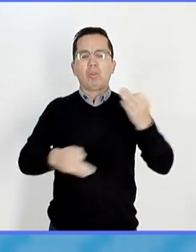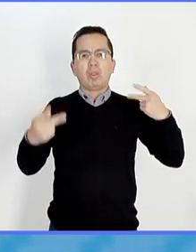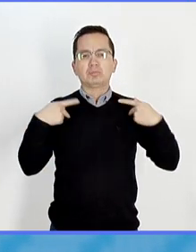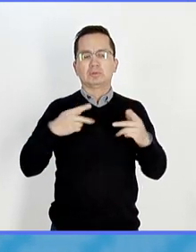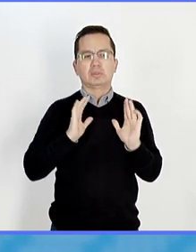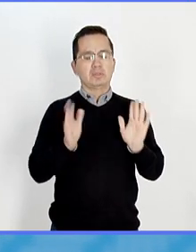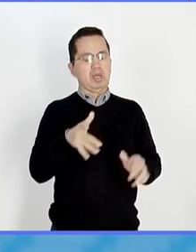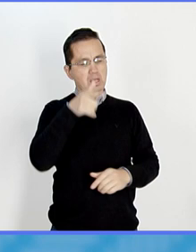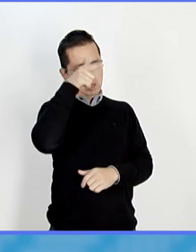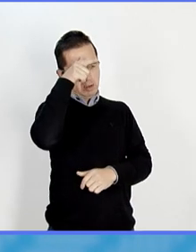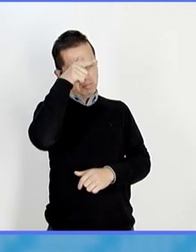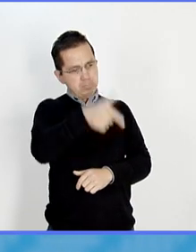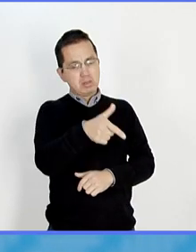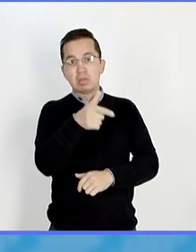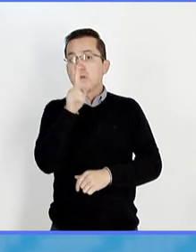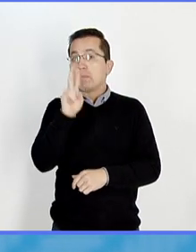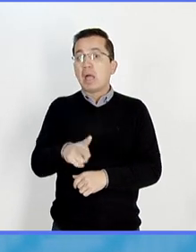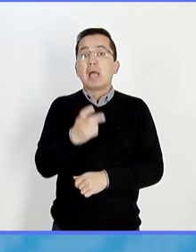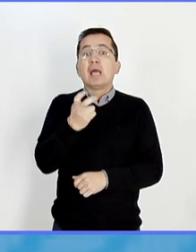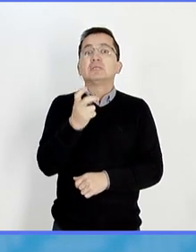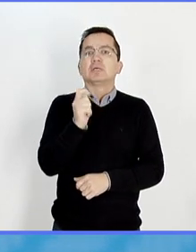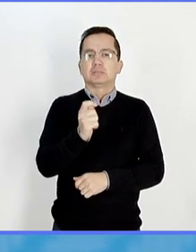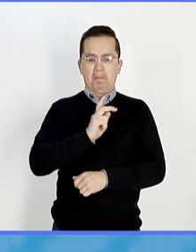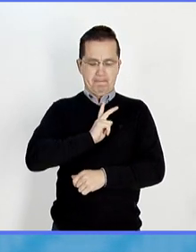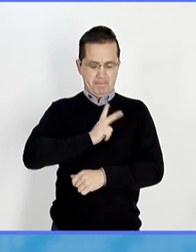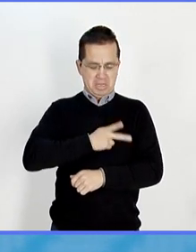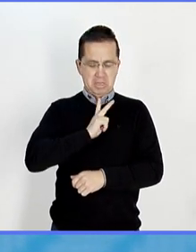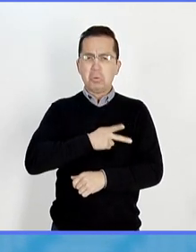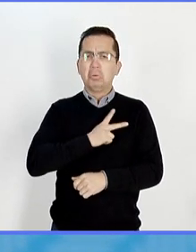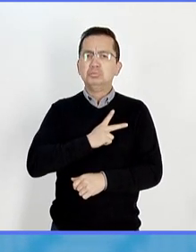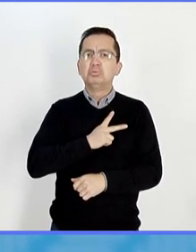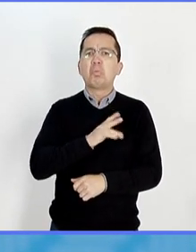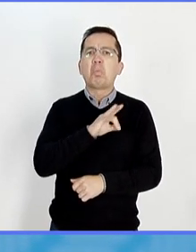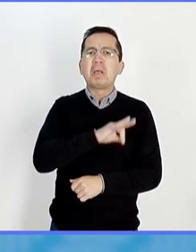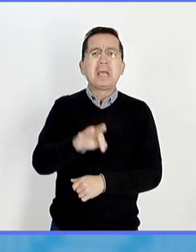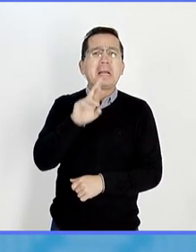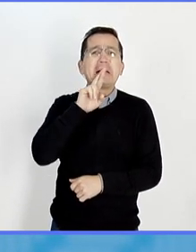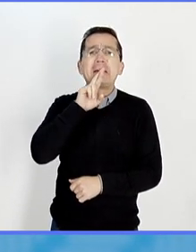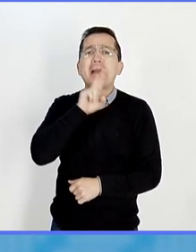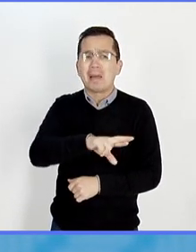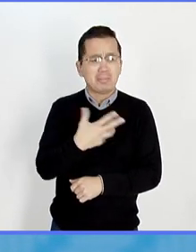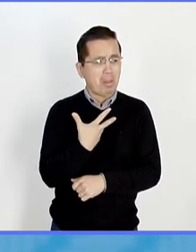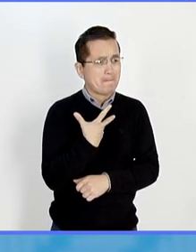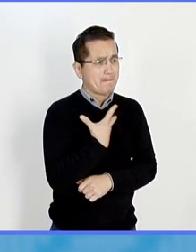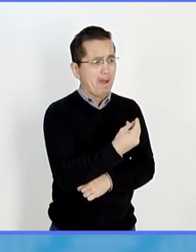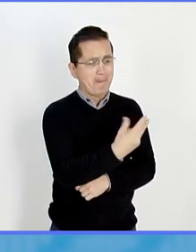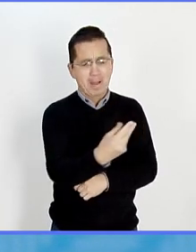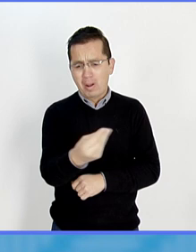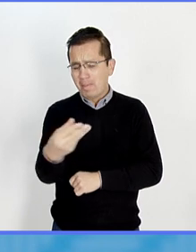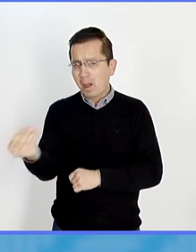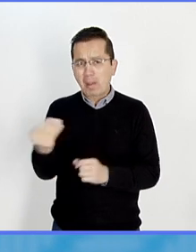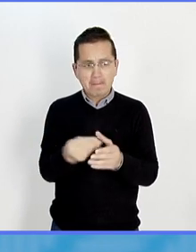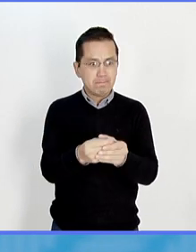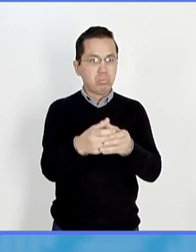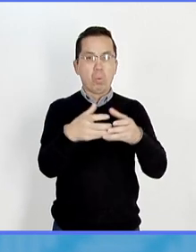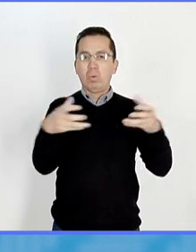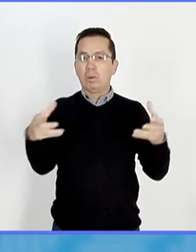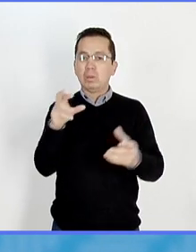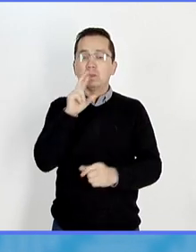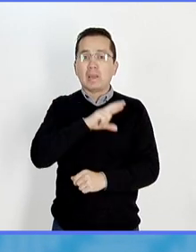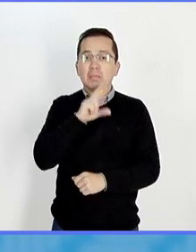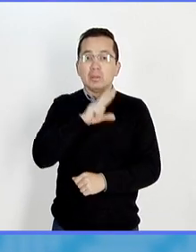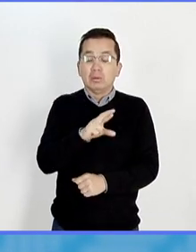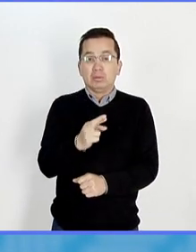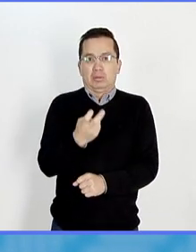de hacer un virus que se adapta a reproducirse, a replicarse muy rápidamente en la población humana. Justamente lo hemos